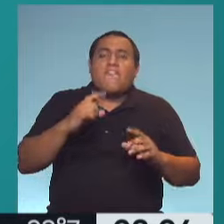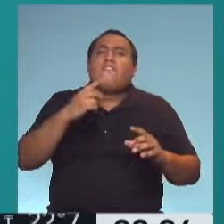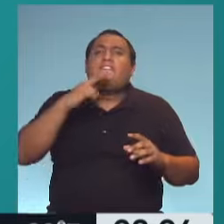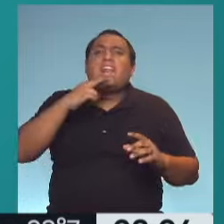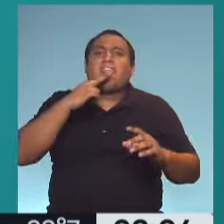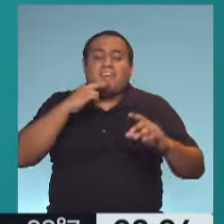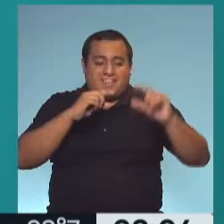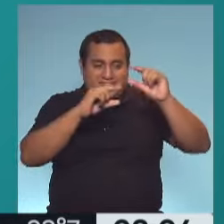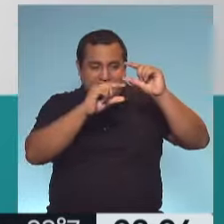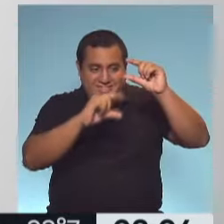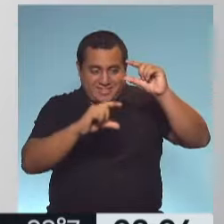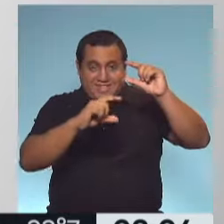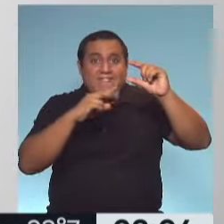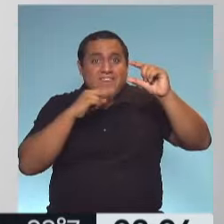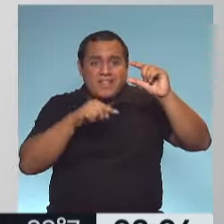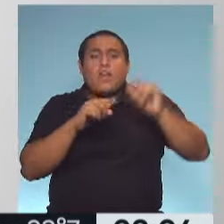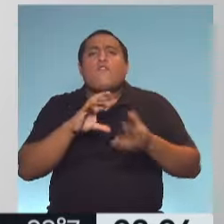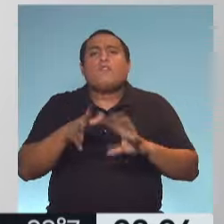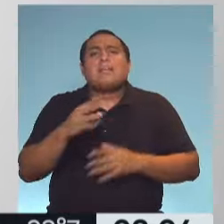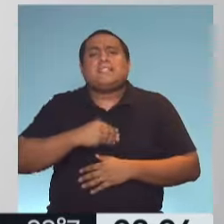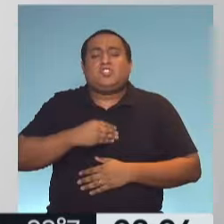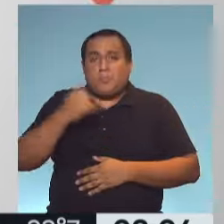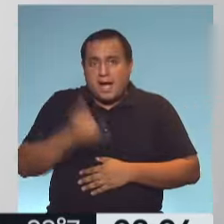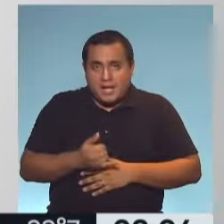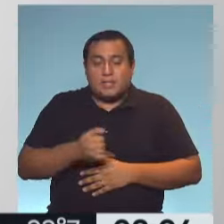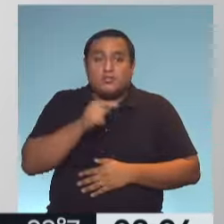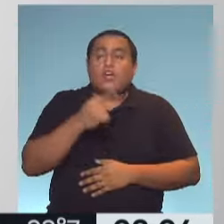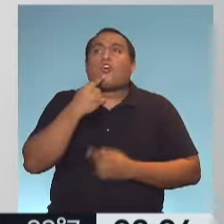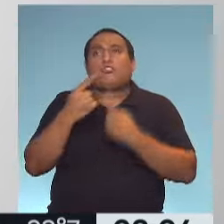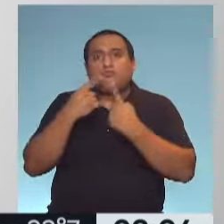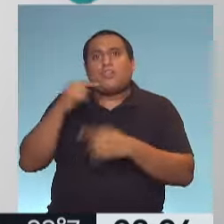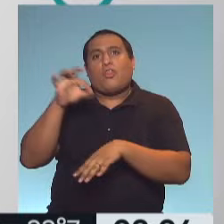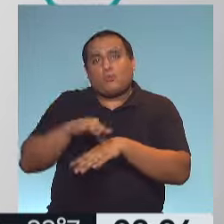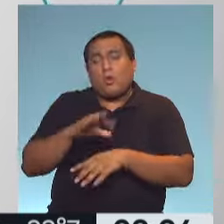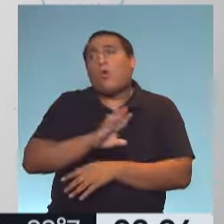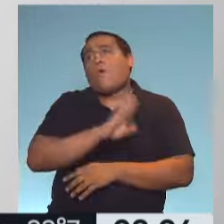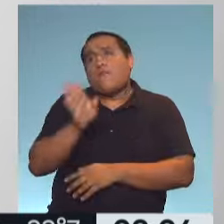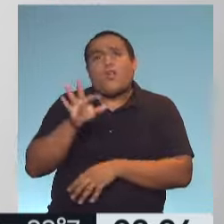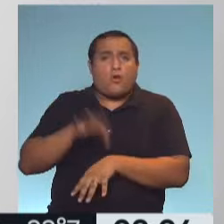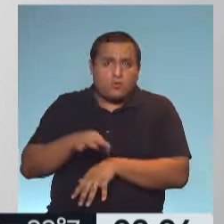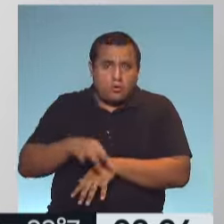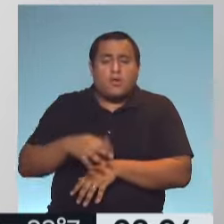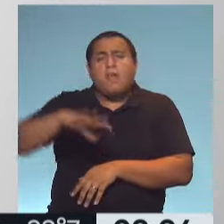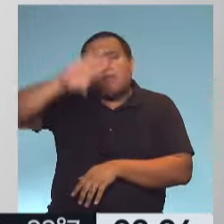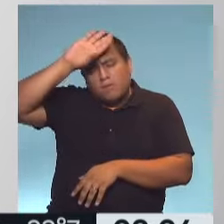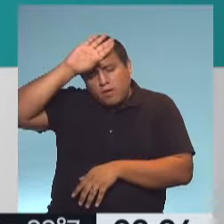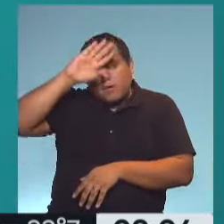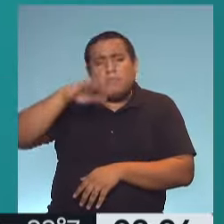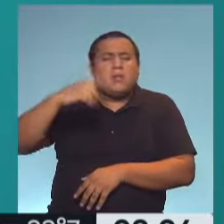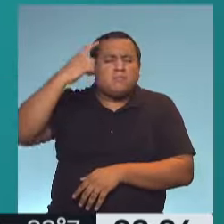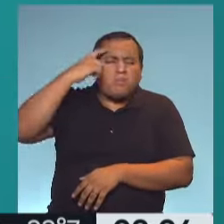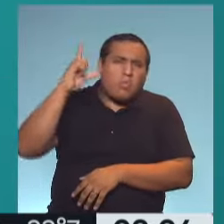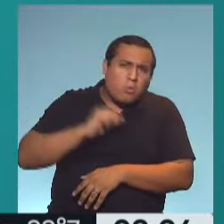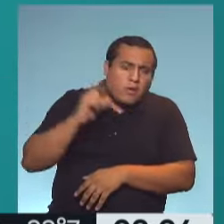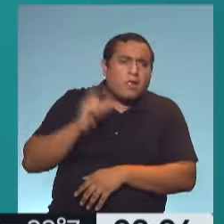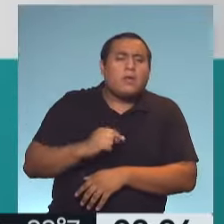aquellos que tienen alguna sintomatología por lo cual llegan a la consulta, llegan a consultorios de febriles, puede ser fiebre, puede ser mialgia, puede ser